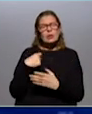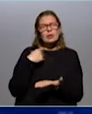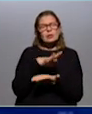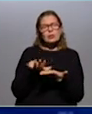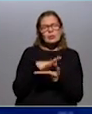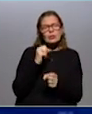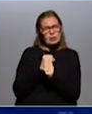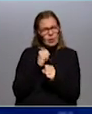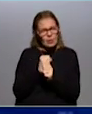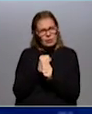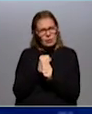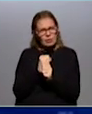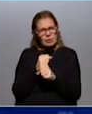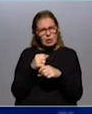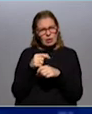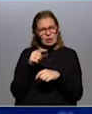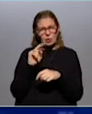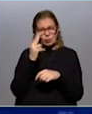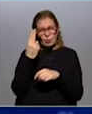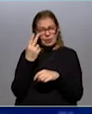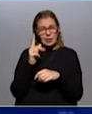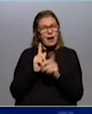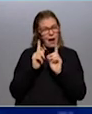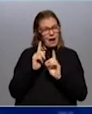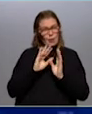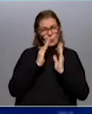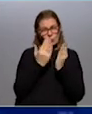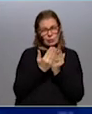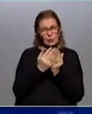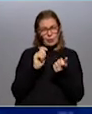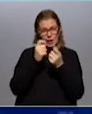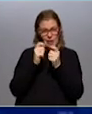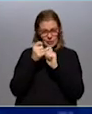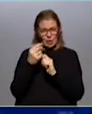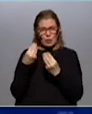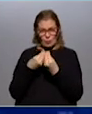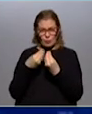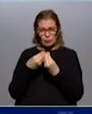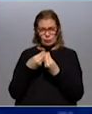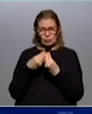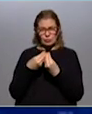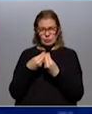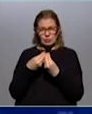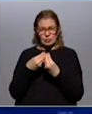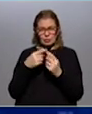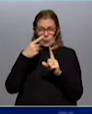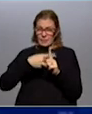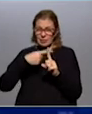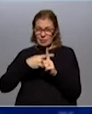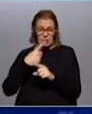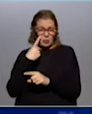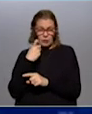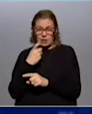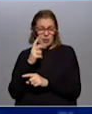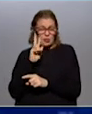del mercado laboral en nuestro país? Que es algo mundial, ¿no? Pero que ha cambiado mucho en estos últimos meses, algo que no se